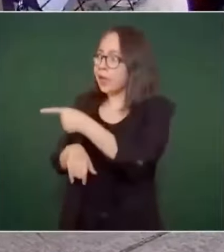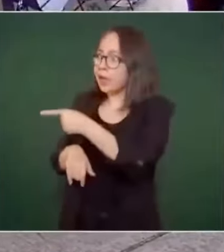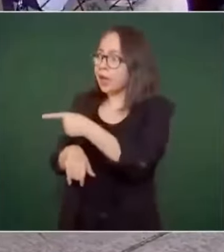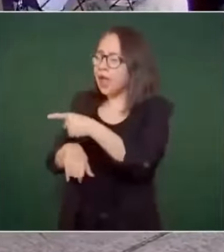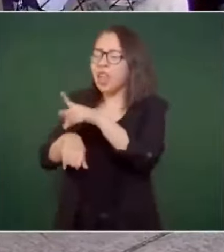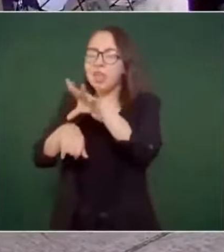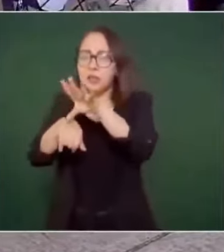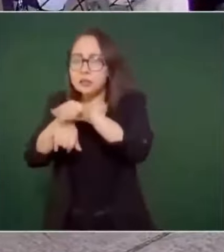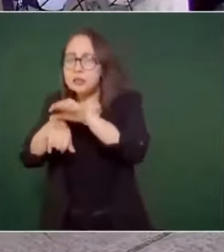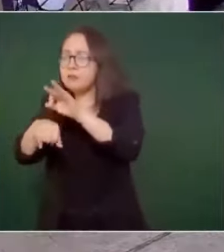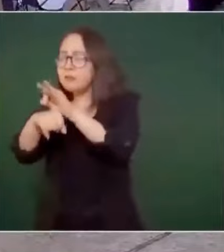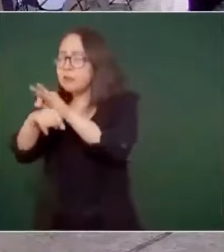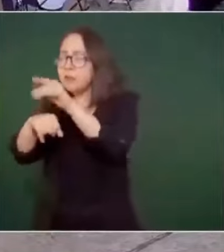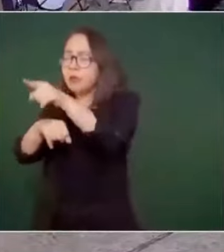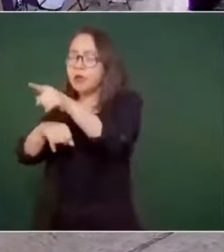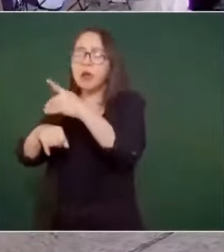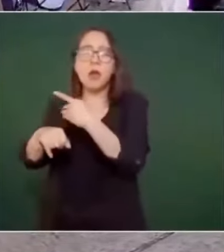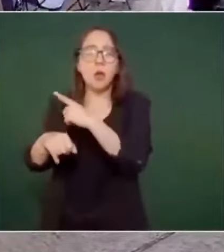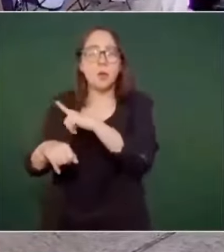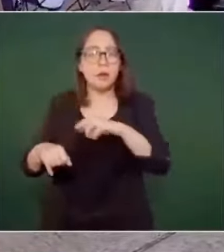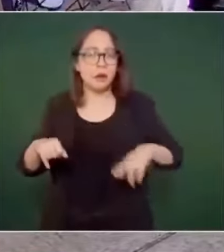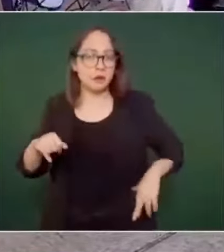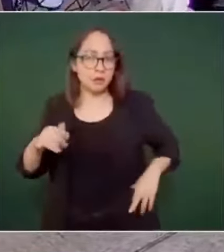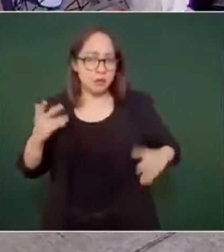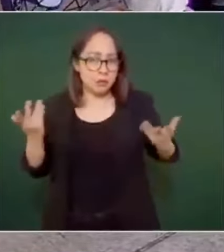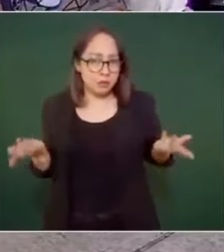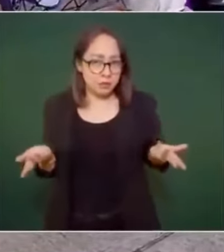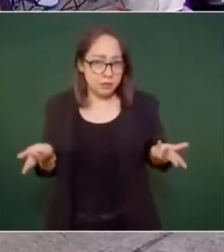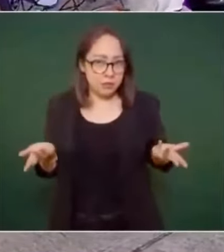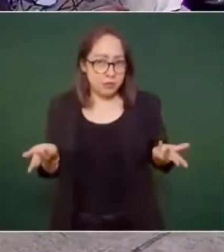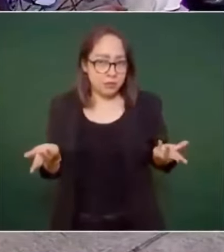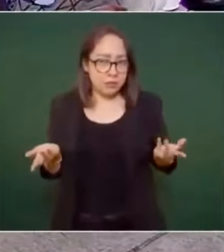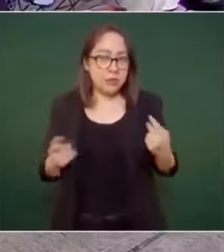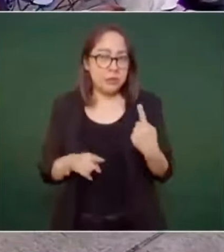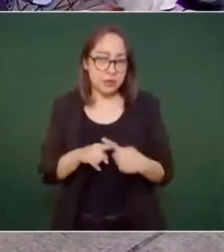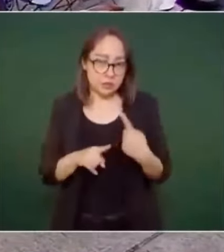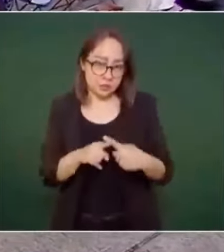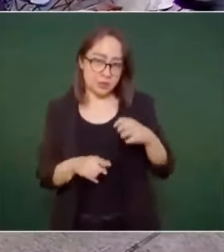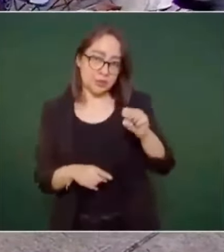Samuel García. Bueno,